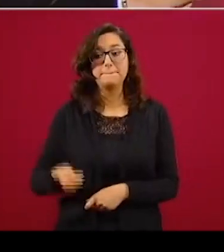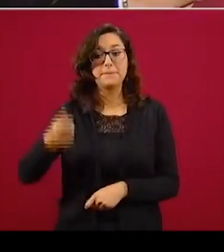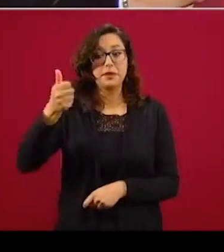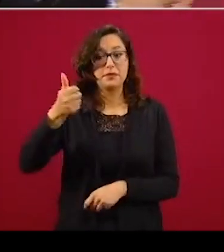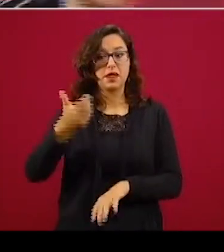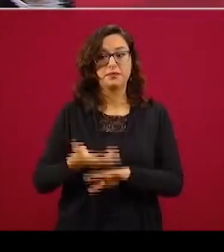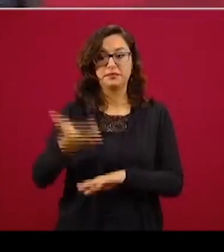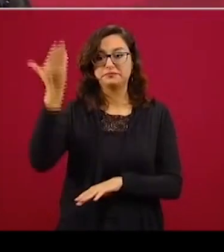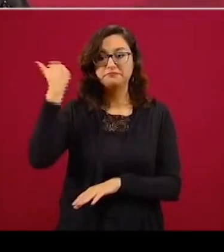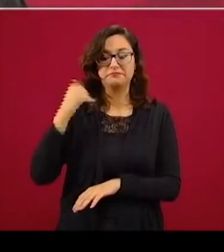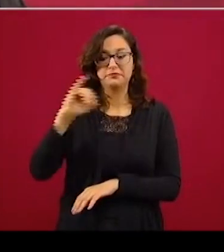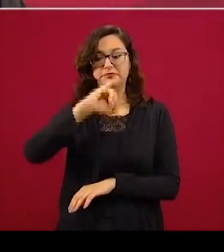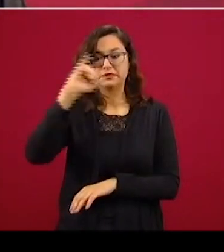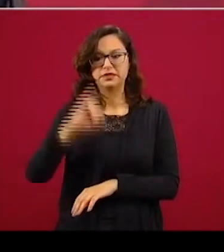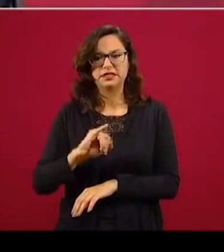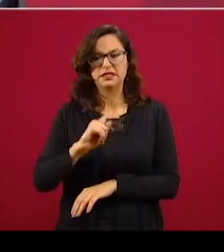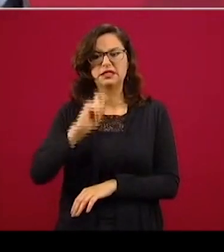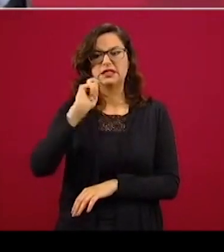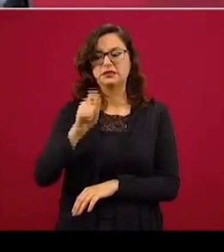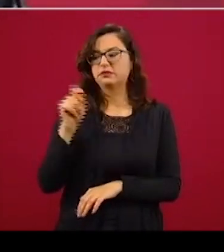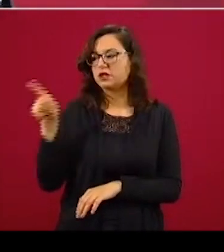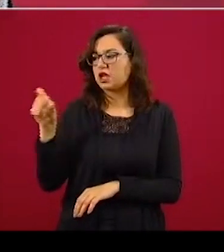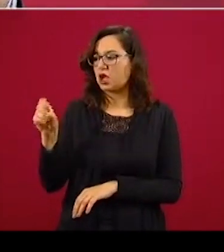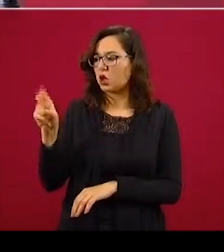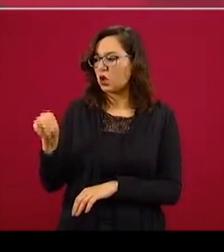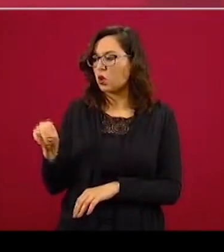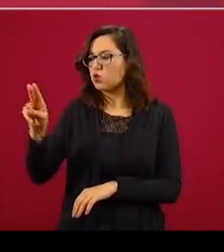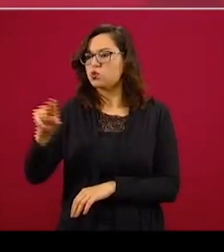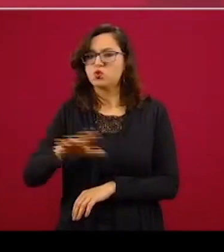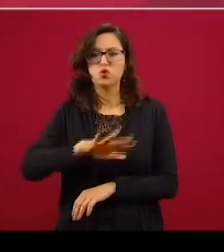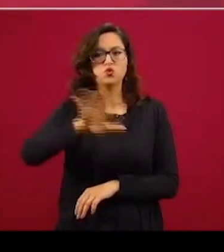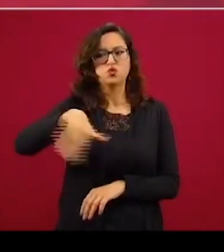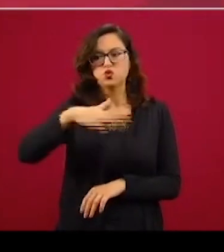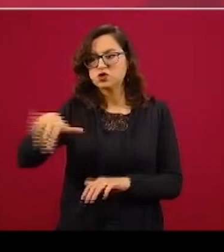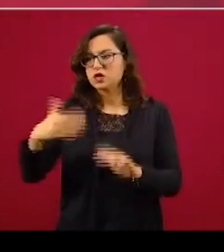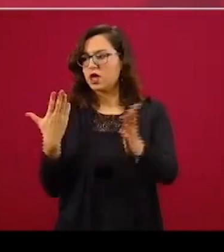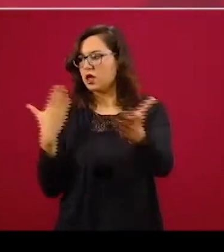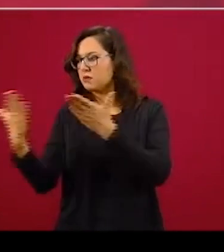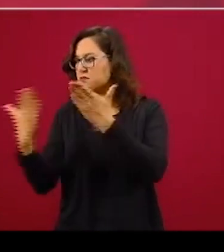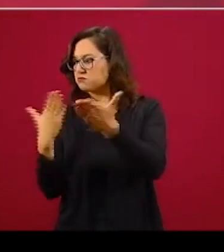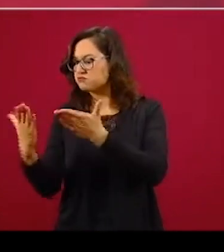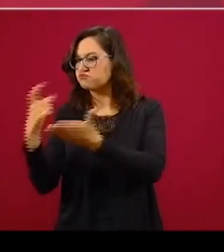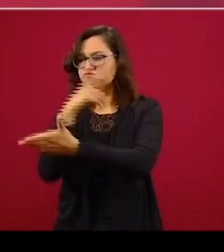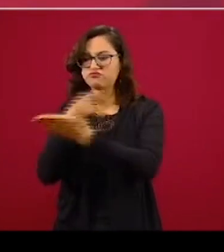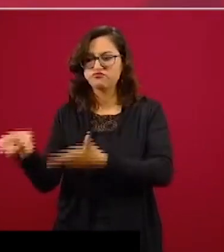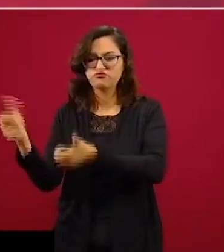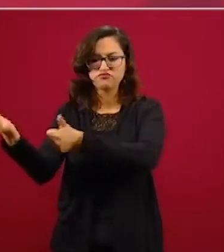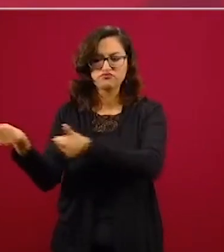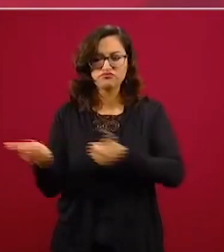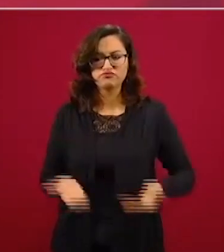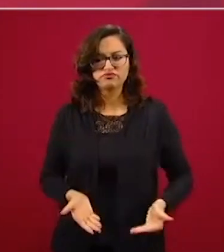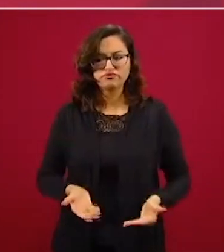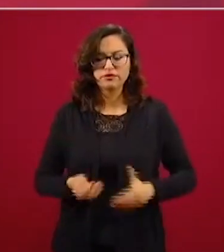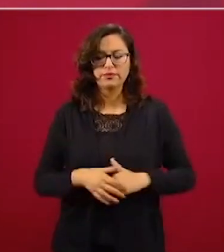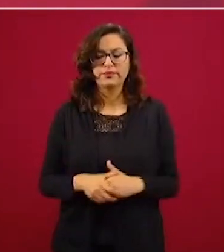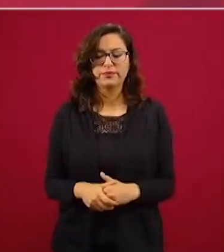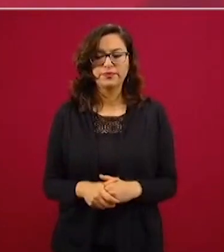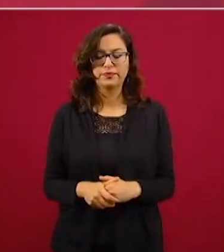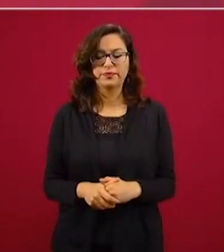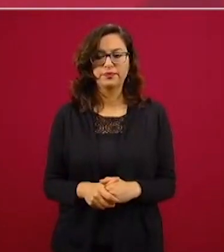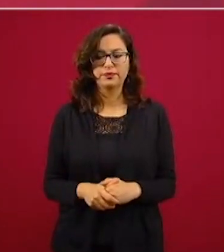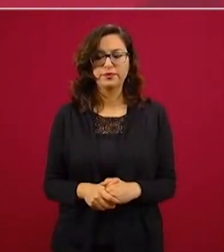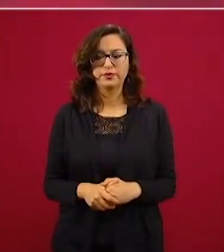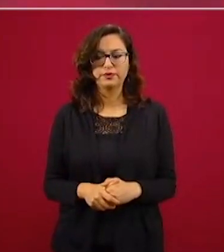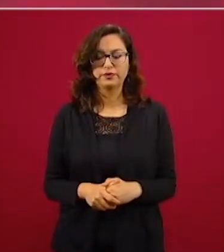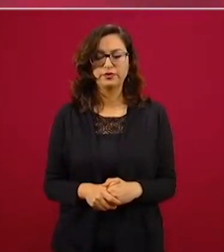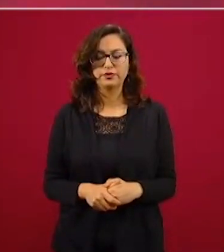de las Policinas